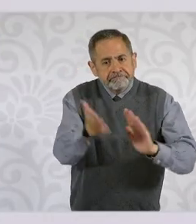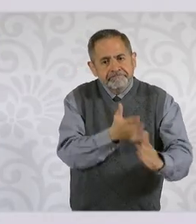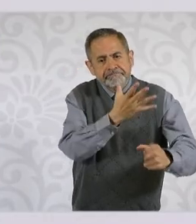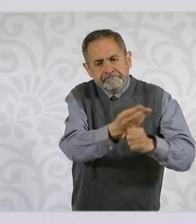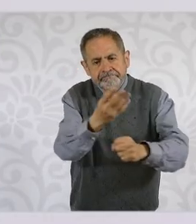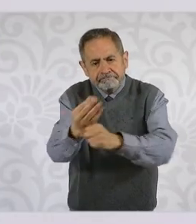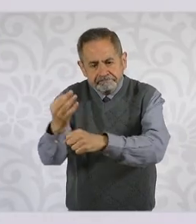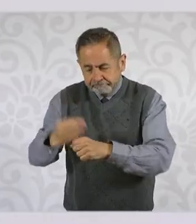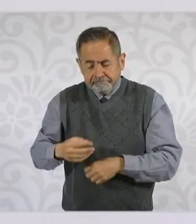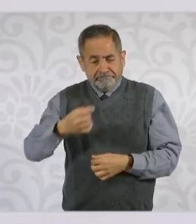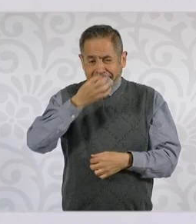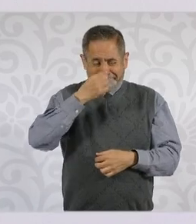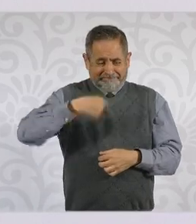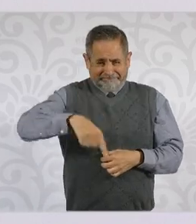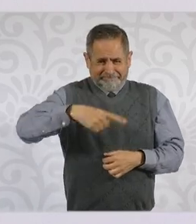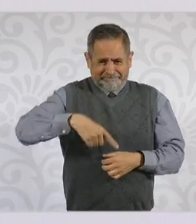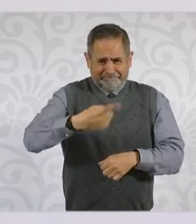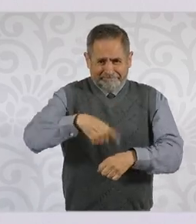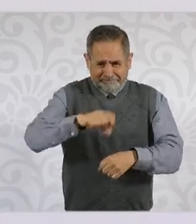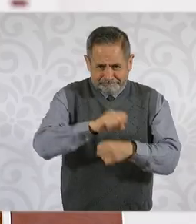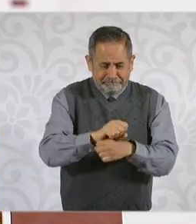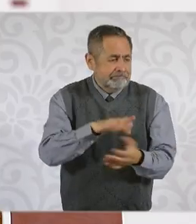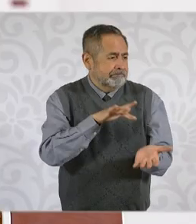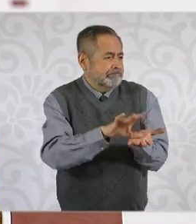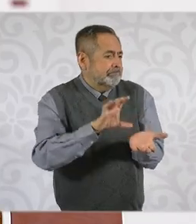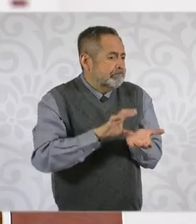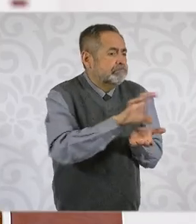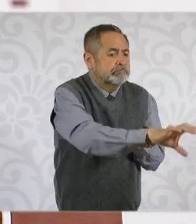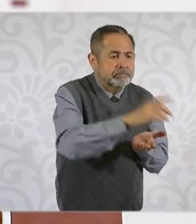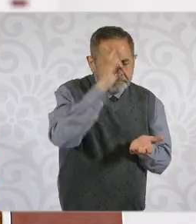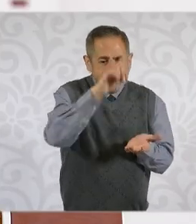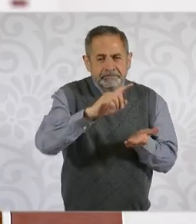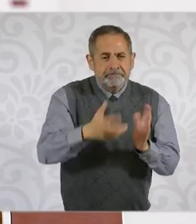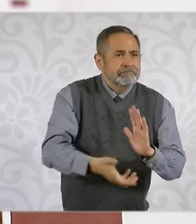se entregan los apoyos para limpieza.